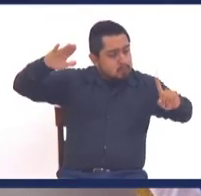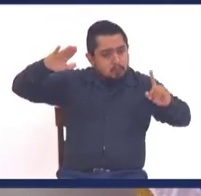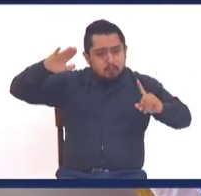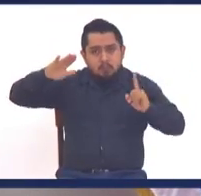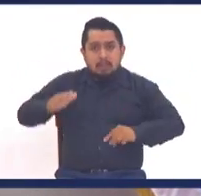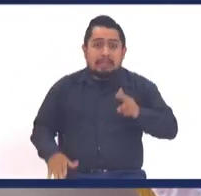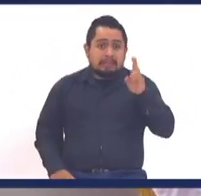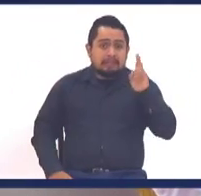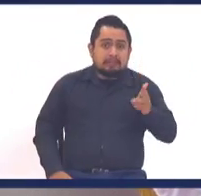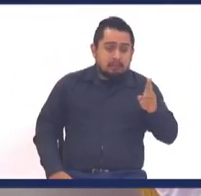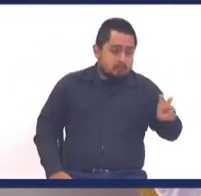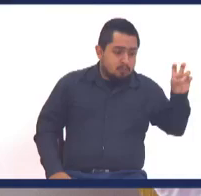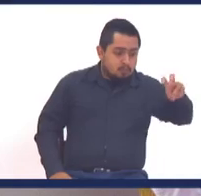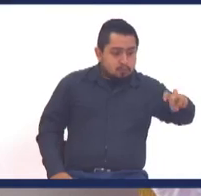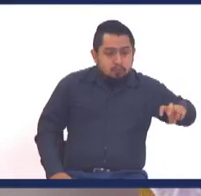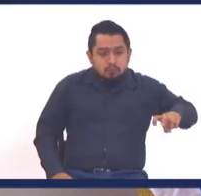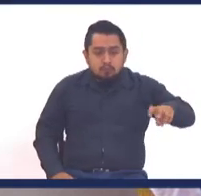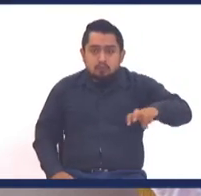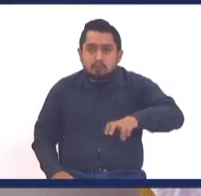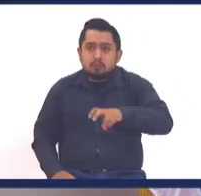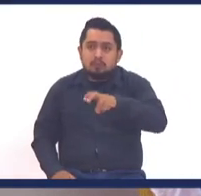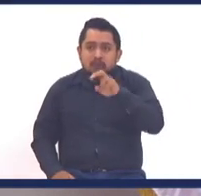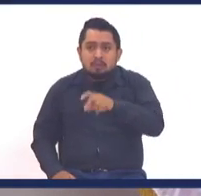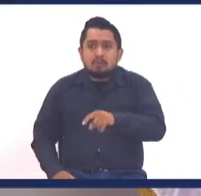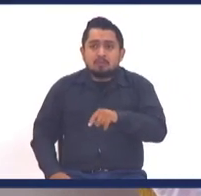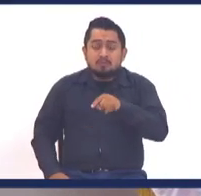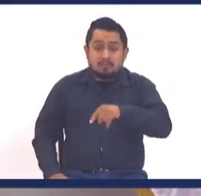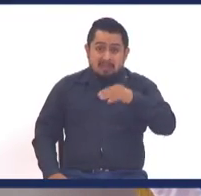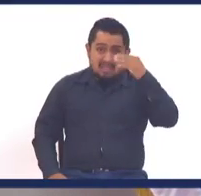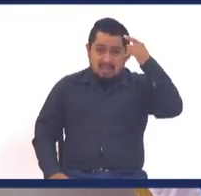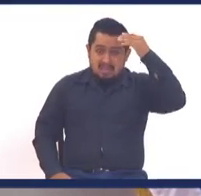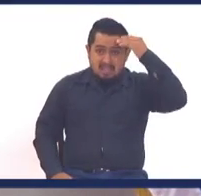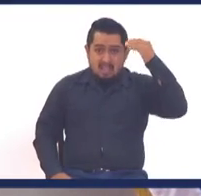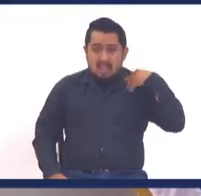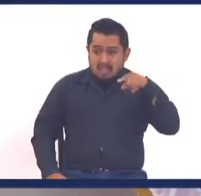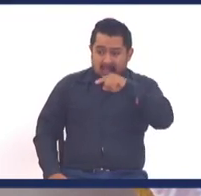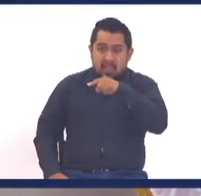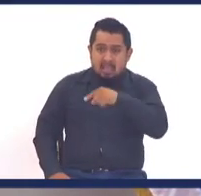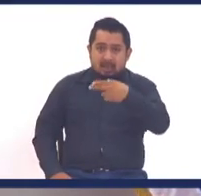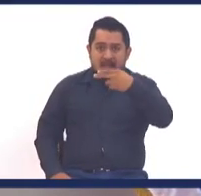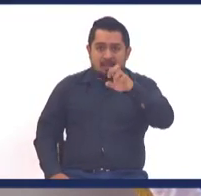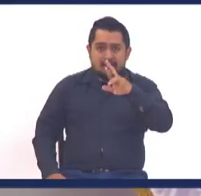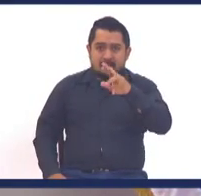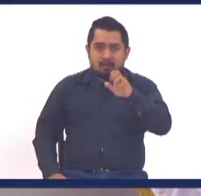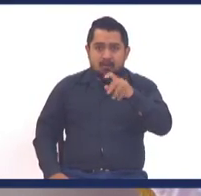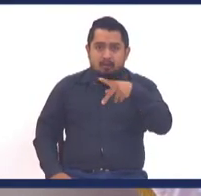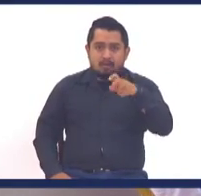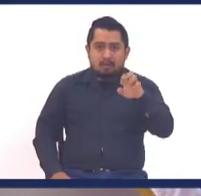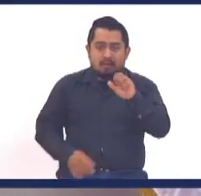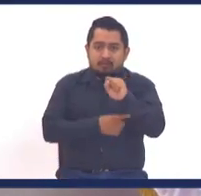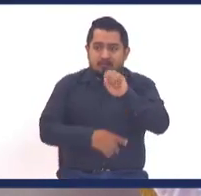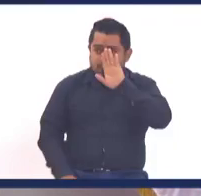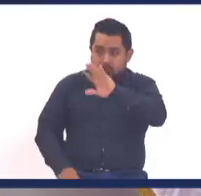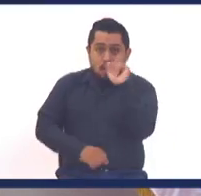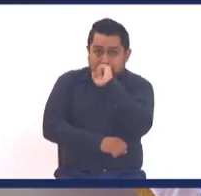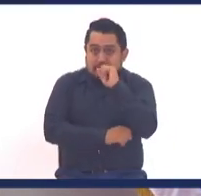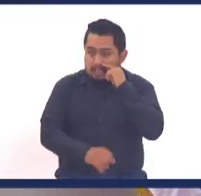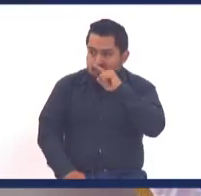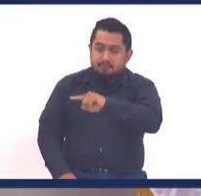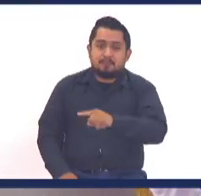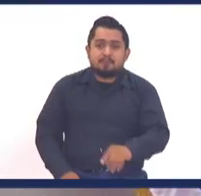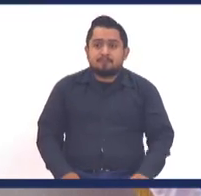traer Patsy, Patty, ella es descendiente, de los indios Cherokees, de los Cherokees, para que tenga una idea, a que interesante,